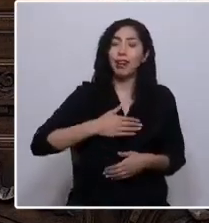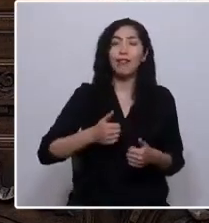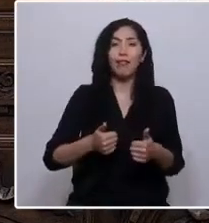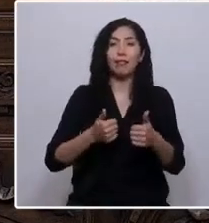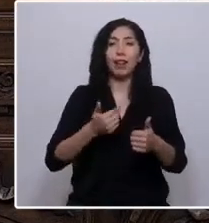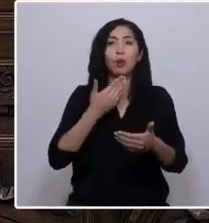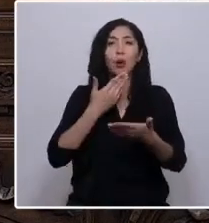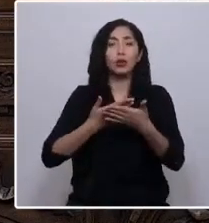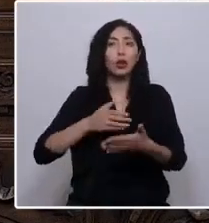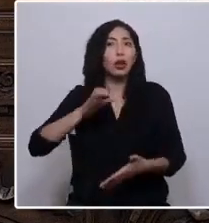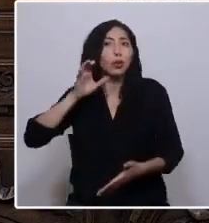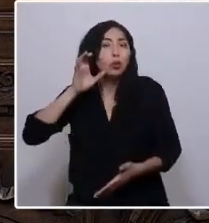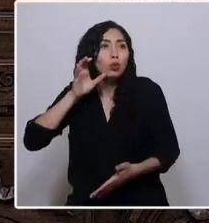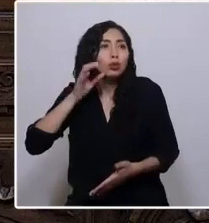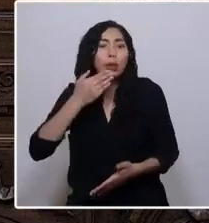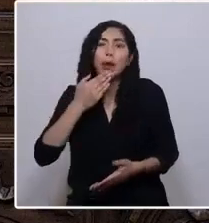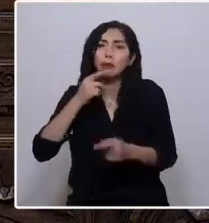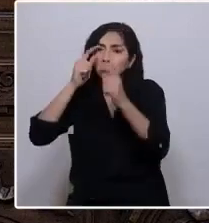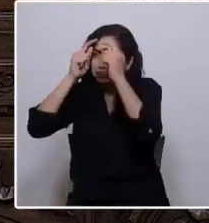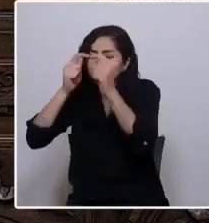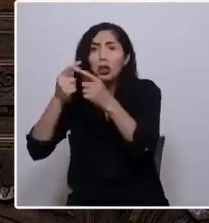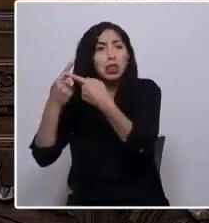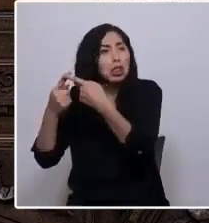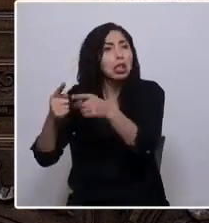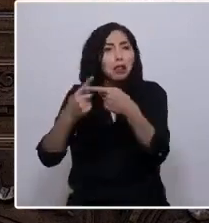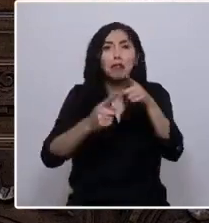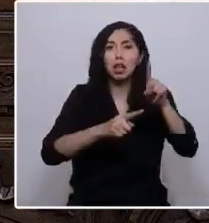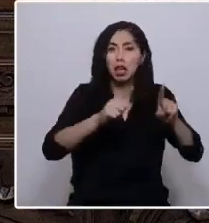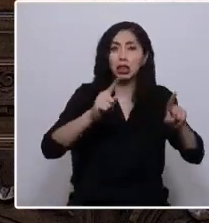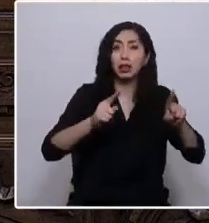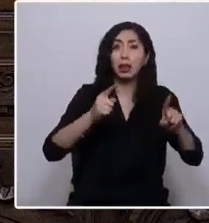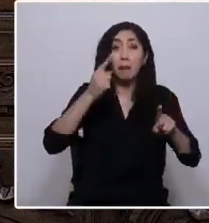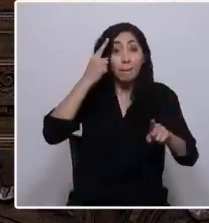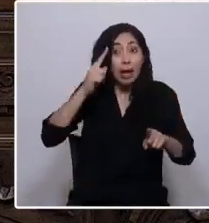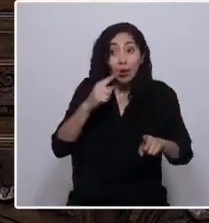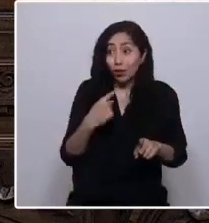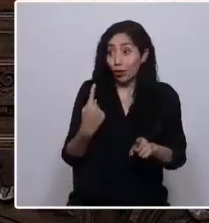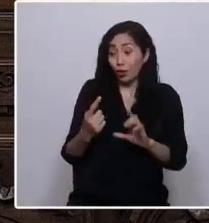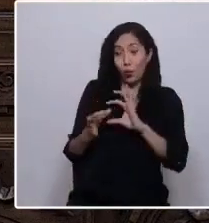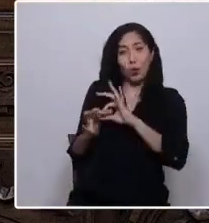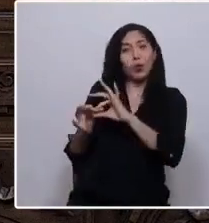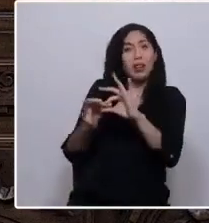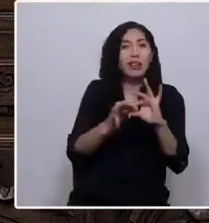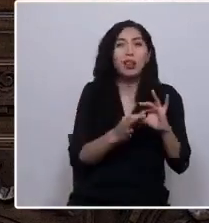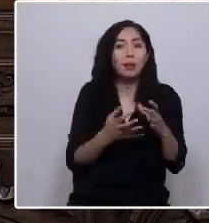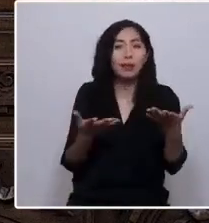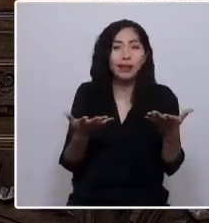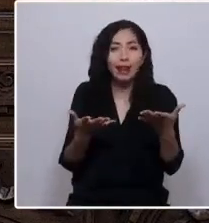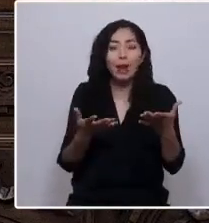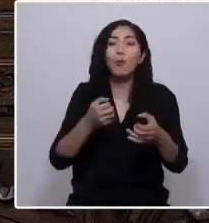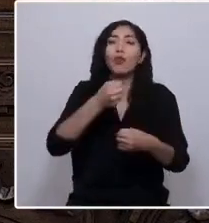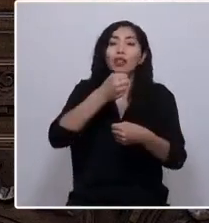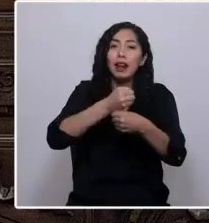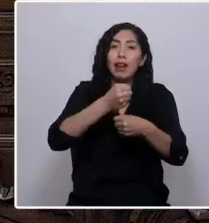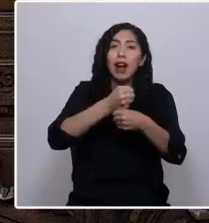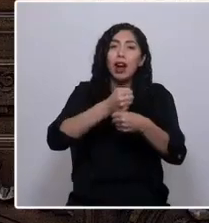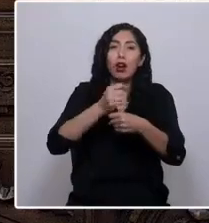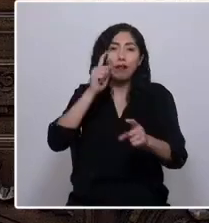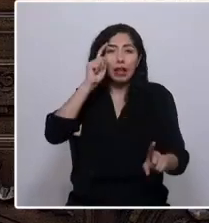reconocernos como distintos, pero unidos por la aspiración de trabajar en un mejor país